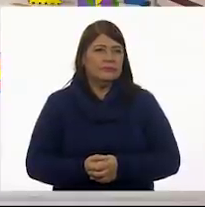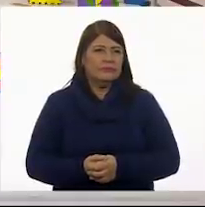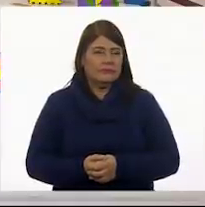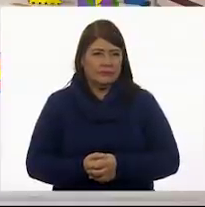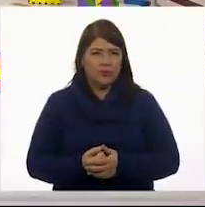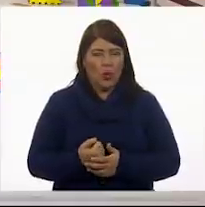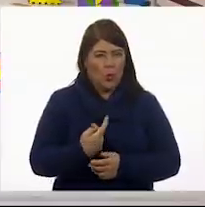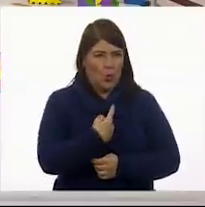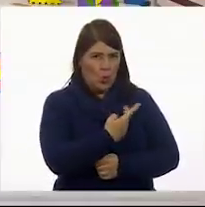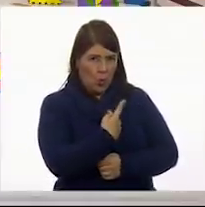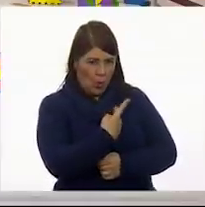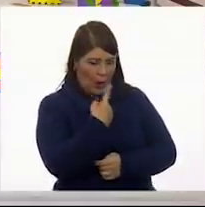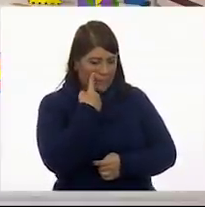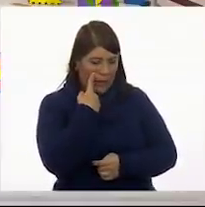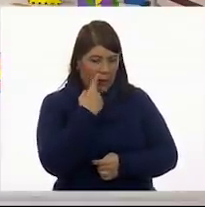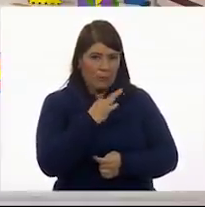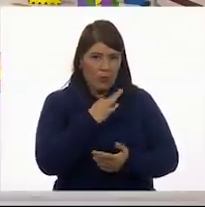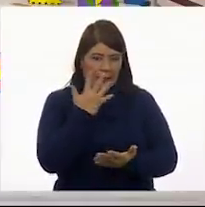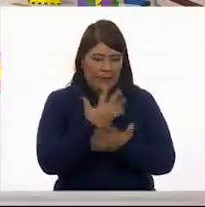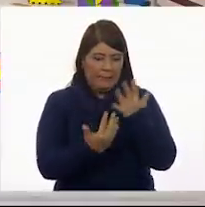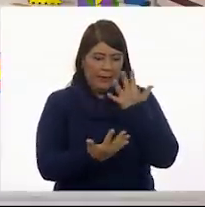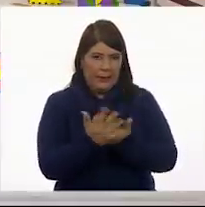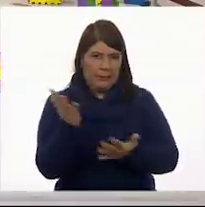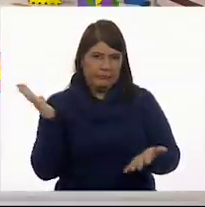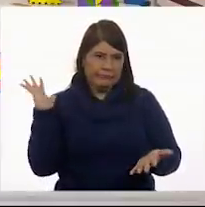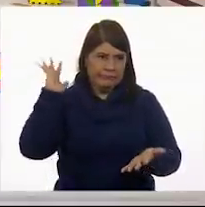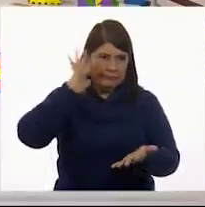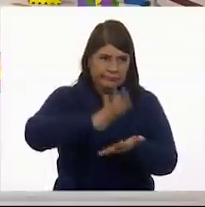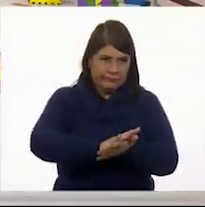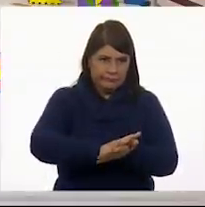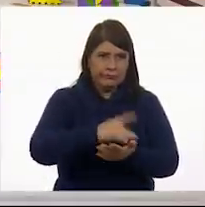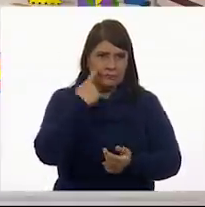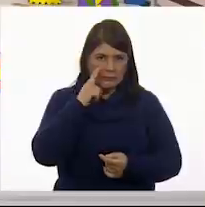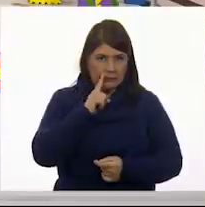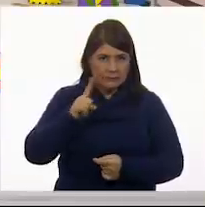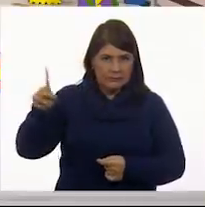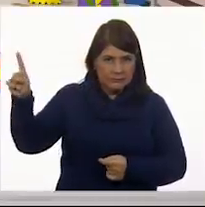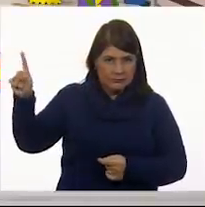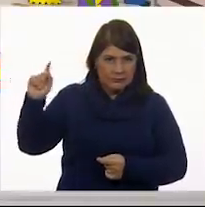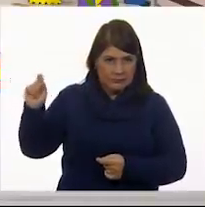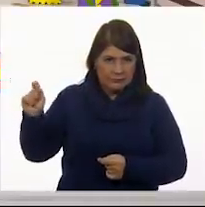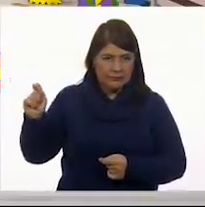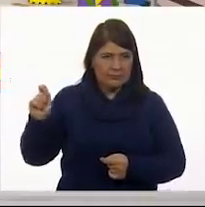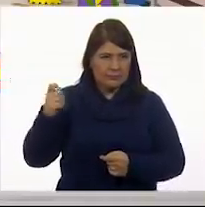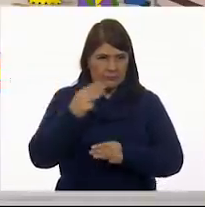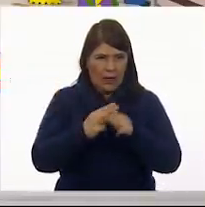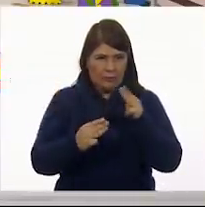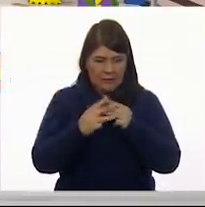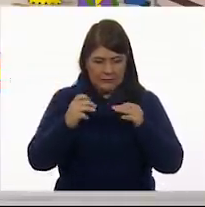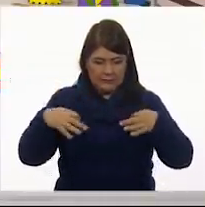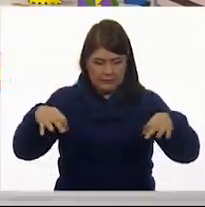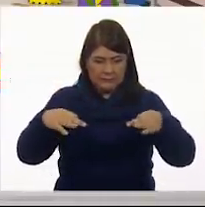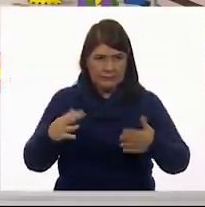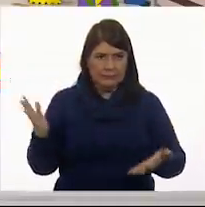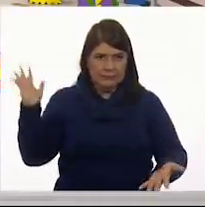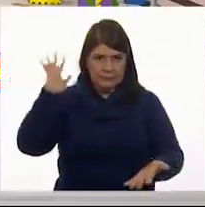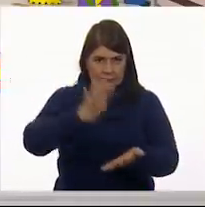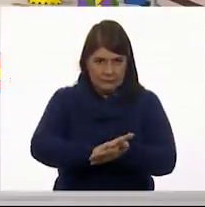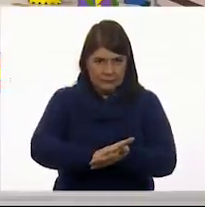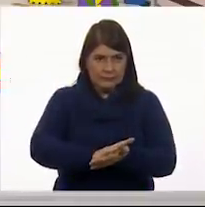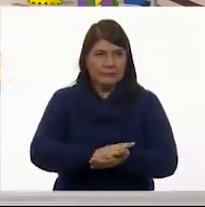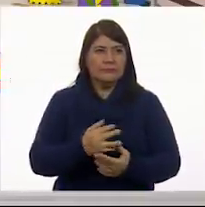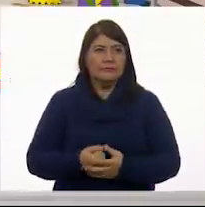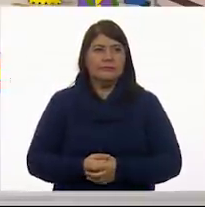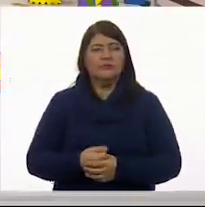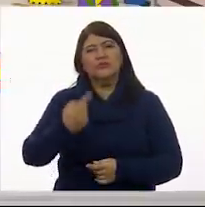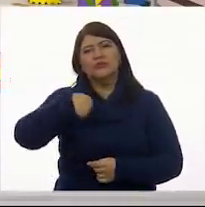Vamos a simular que vas a poner tus manos, por favor, en este material. Ok. En este material. Deja tus manos.